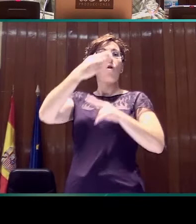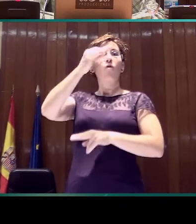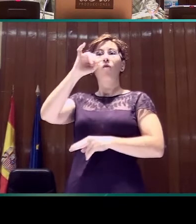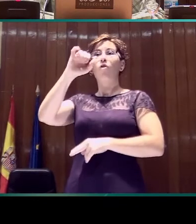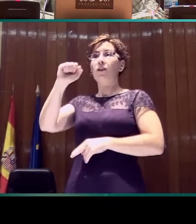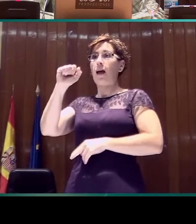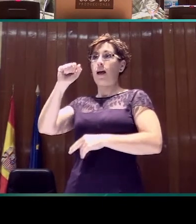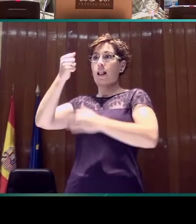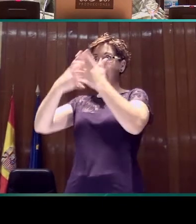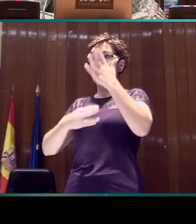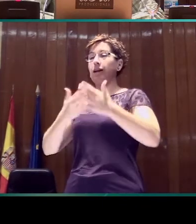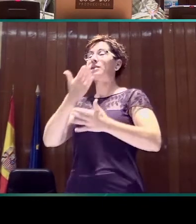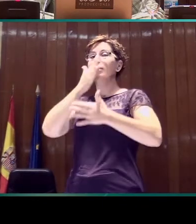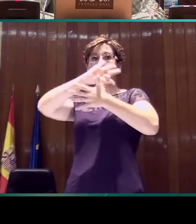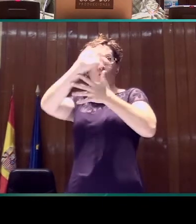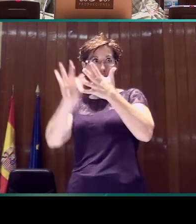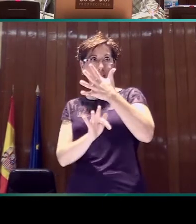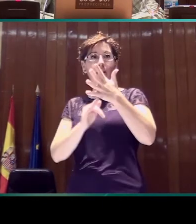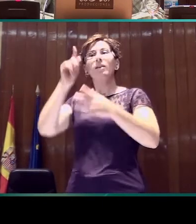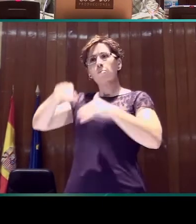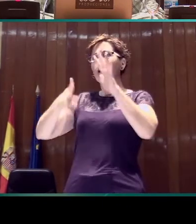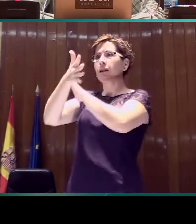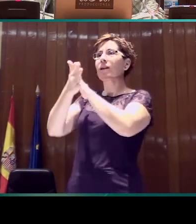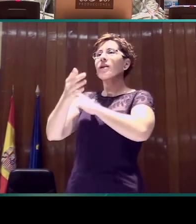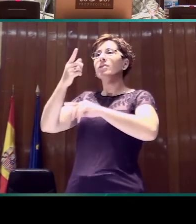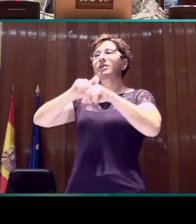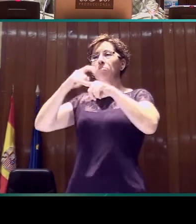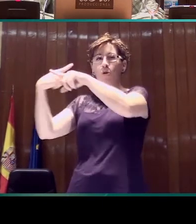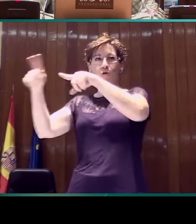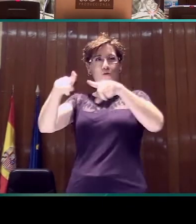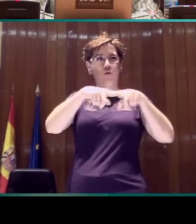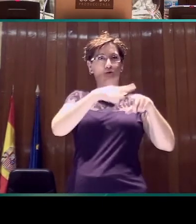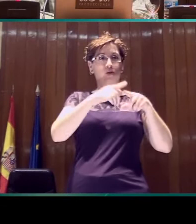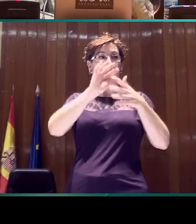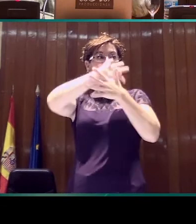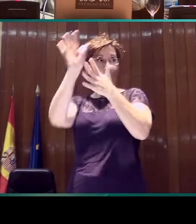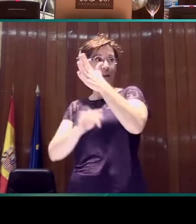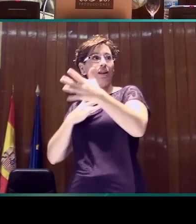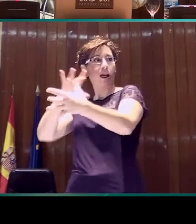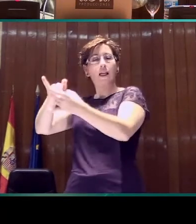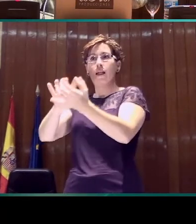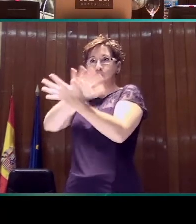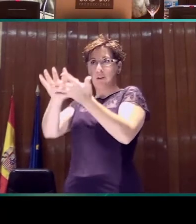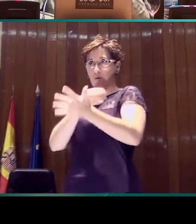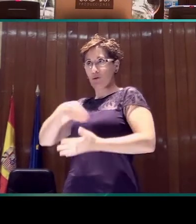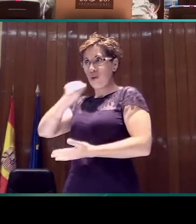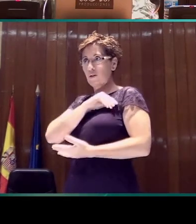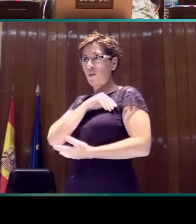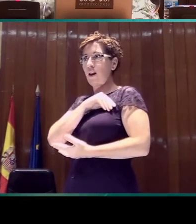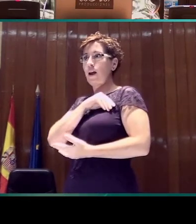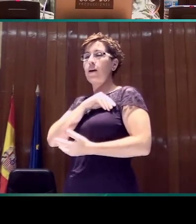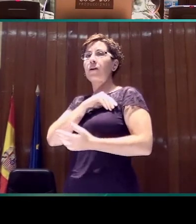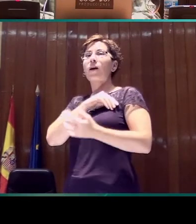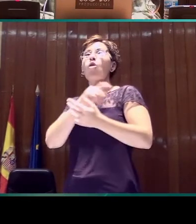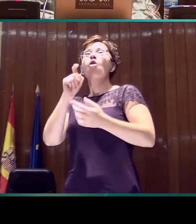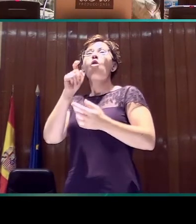la construcción de la misma. Veremos algunas variedades de bollas lista en lengua de signos española. Las interacciones que realiza